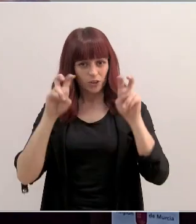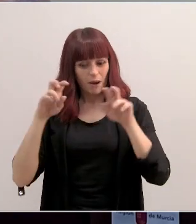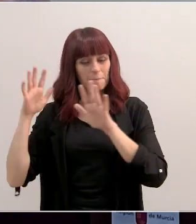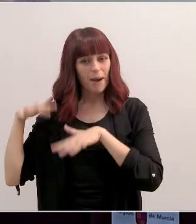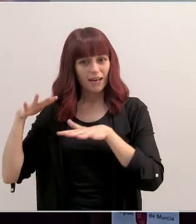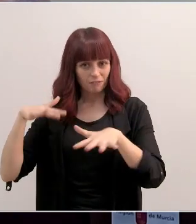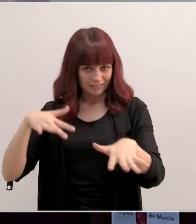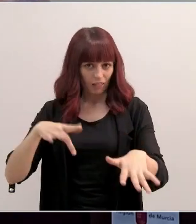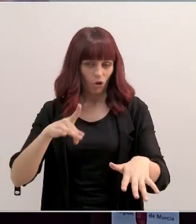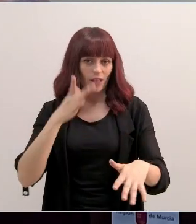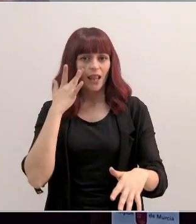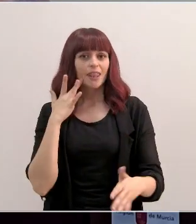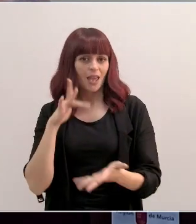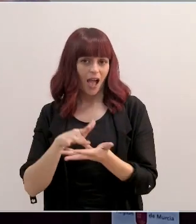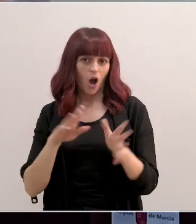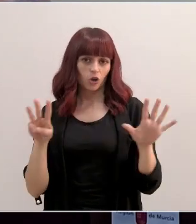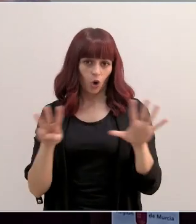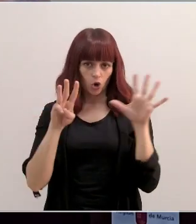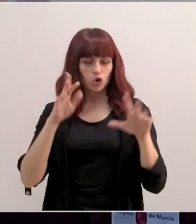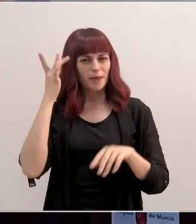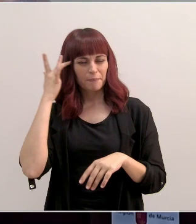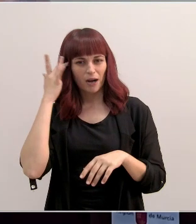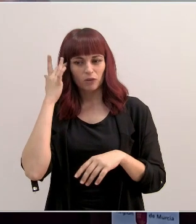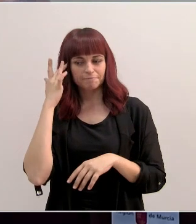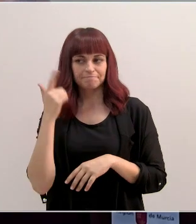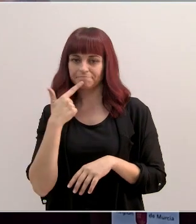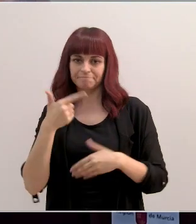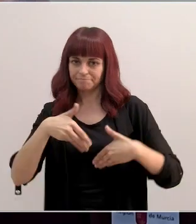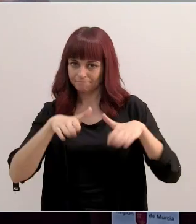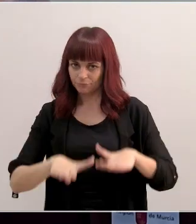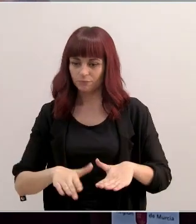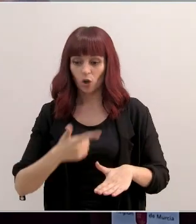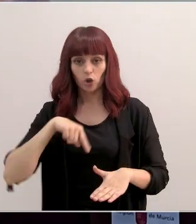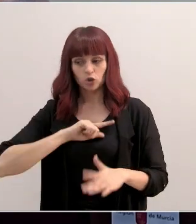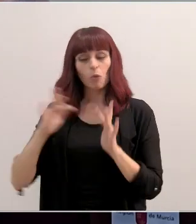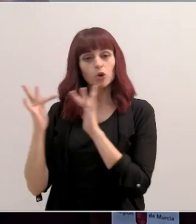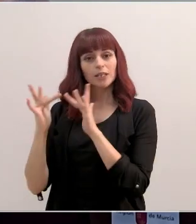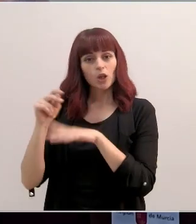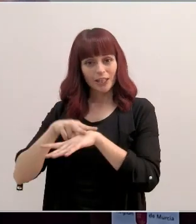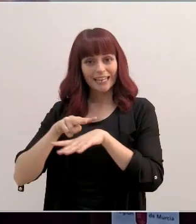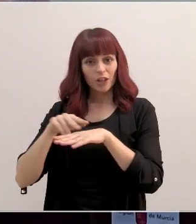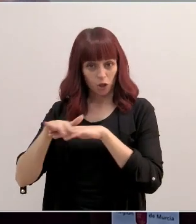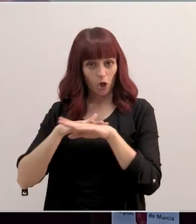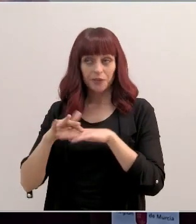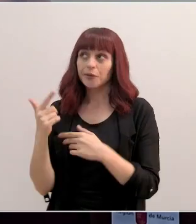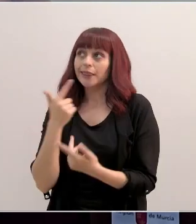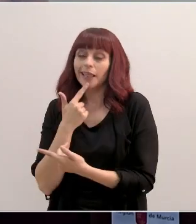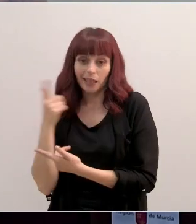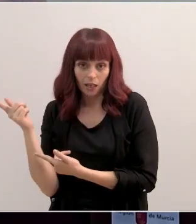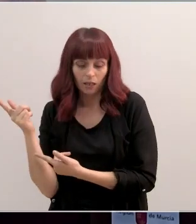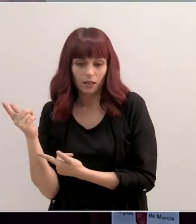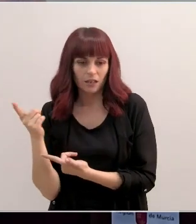o las manifestaciones que puedan salir a la calle el 8M que no se celebre. Nosotros hemos contactado con la delegación del Gobierno y dicen que